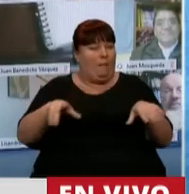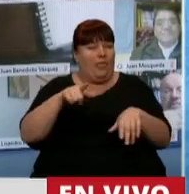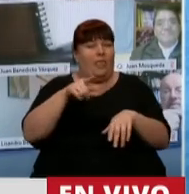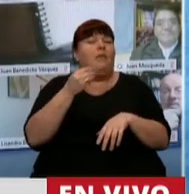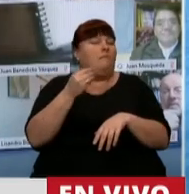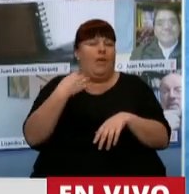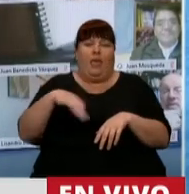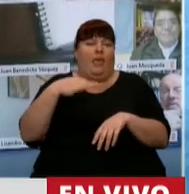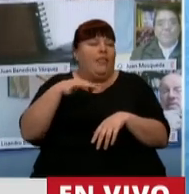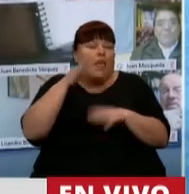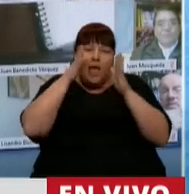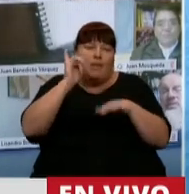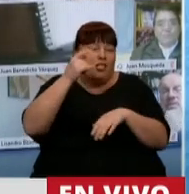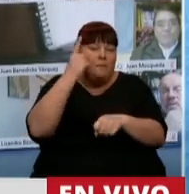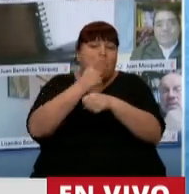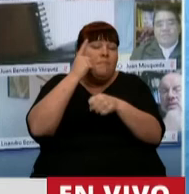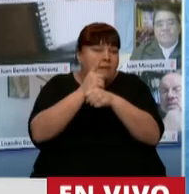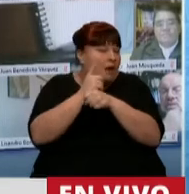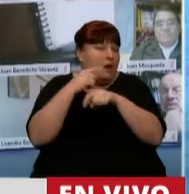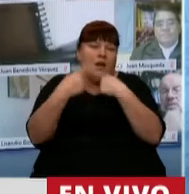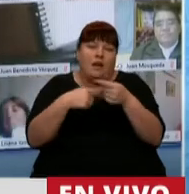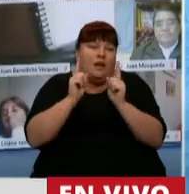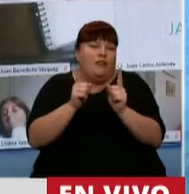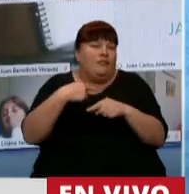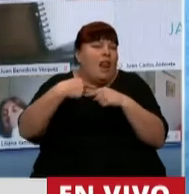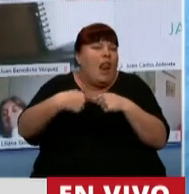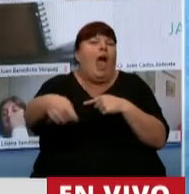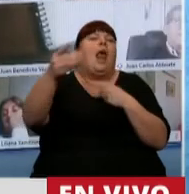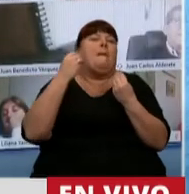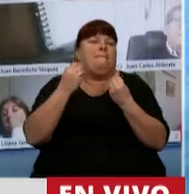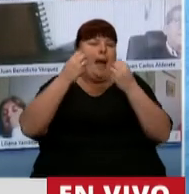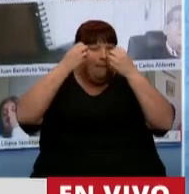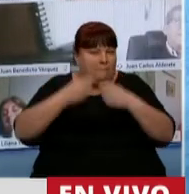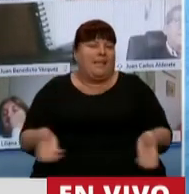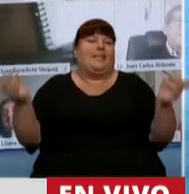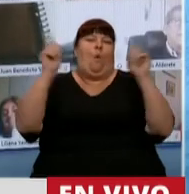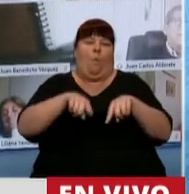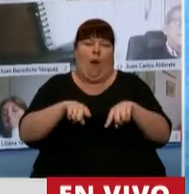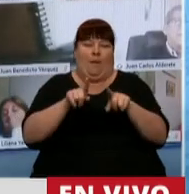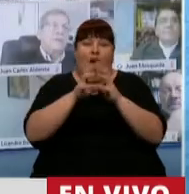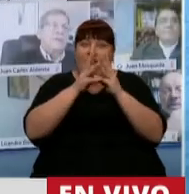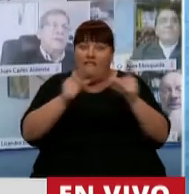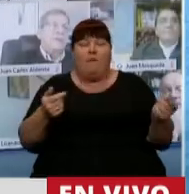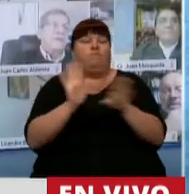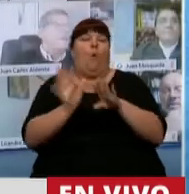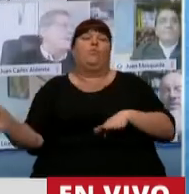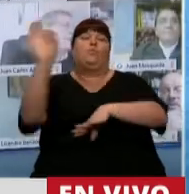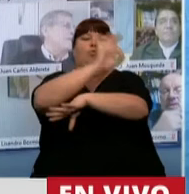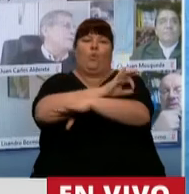va a tener que ser y va a tener que seguir siendo sostenido en el tiempo para poder arrancar nuevamente después que todo esto pase.